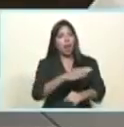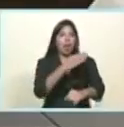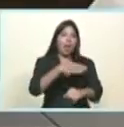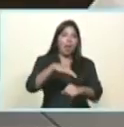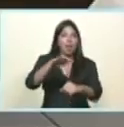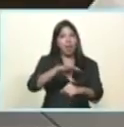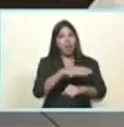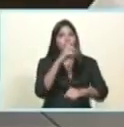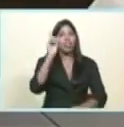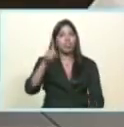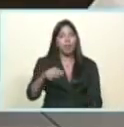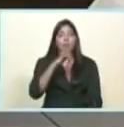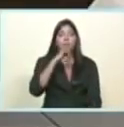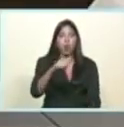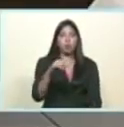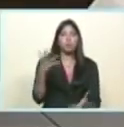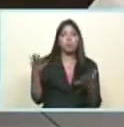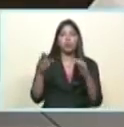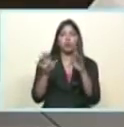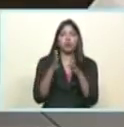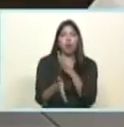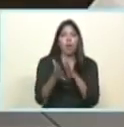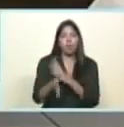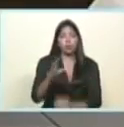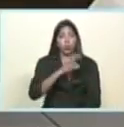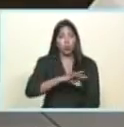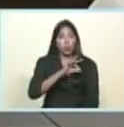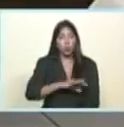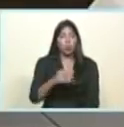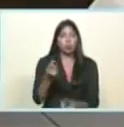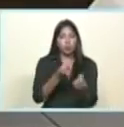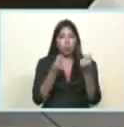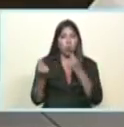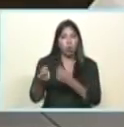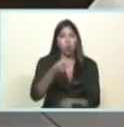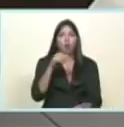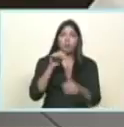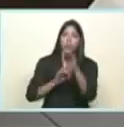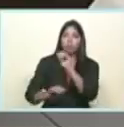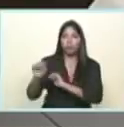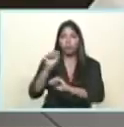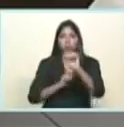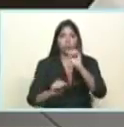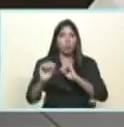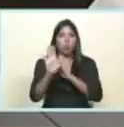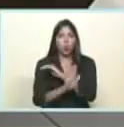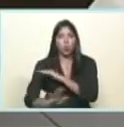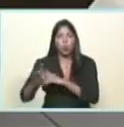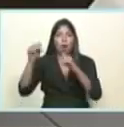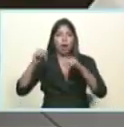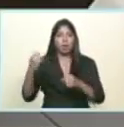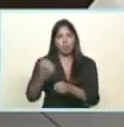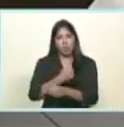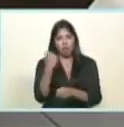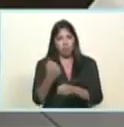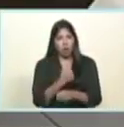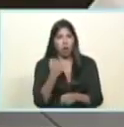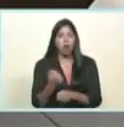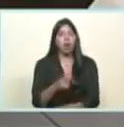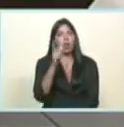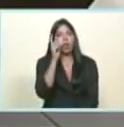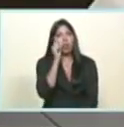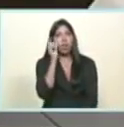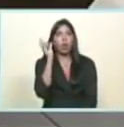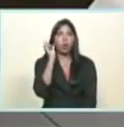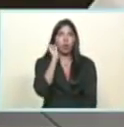y llegan los anuncios de protección socioeconómica y amorosa de nuestro pueblo. Del trabajador, de la